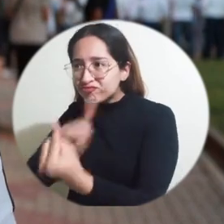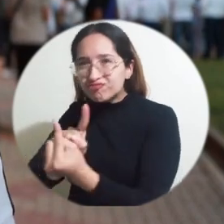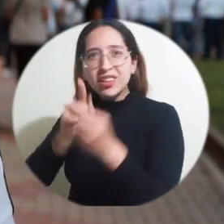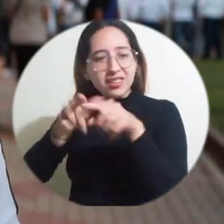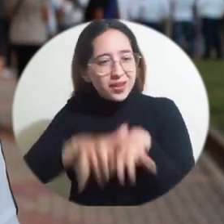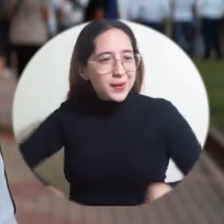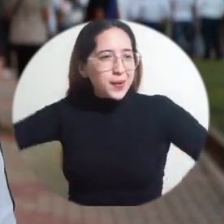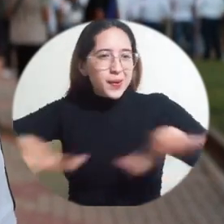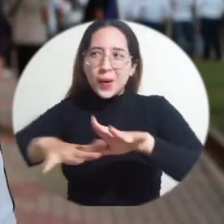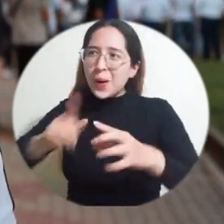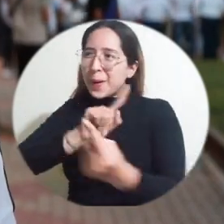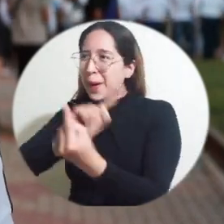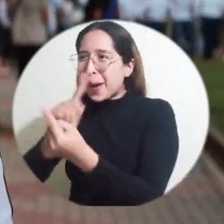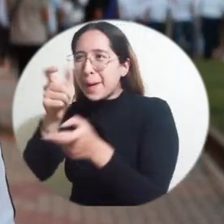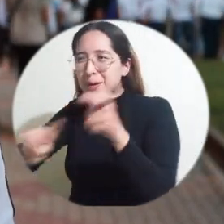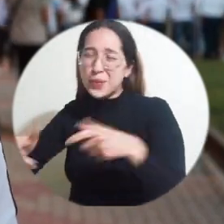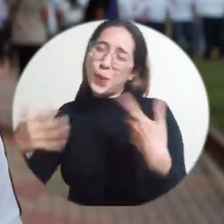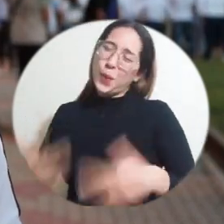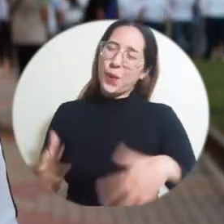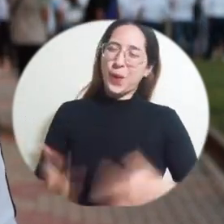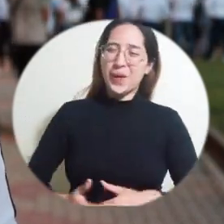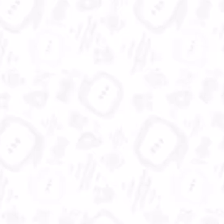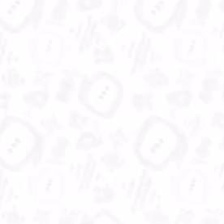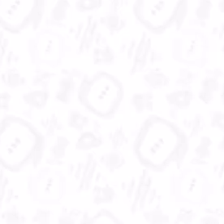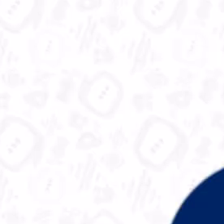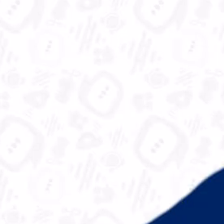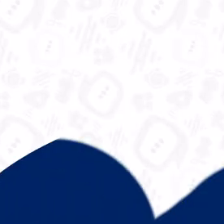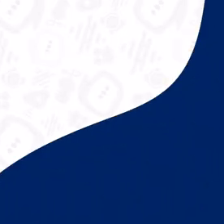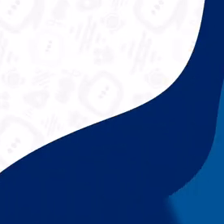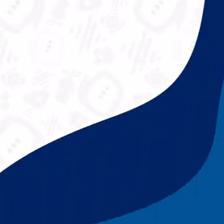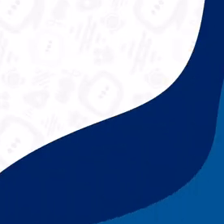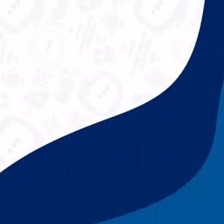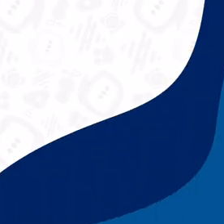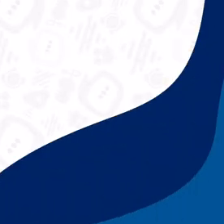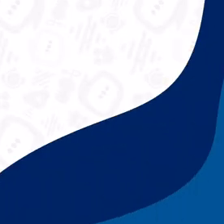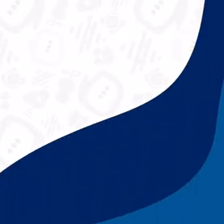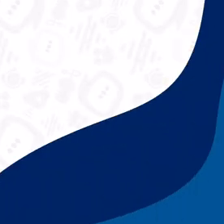reencuentro otra vez con esta infraestructura y estoy muy contento.